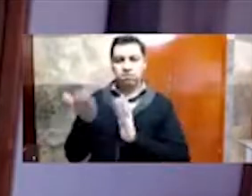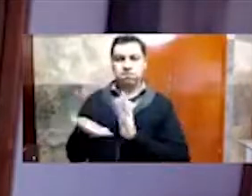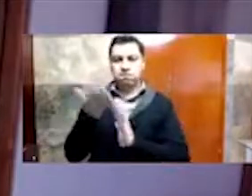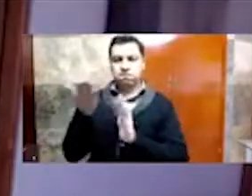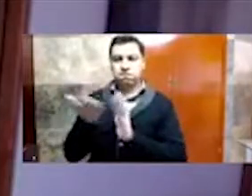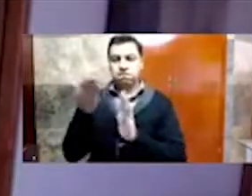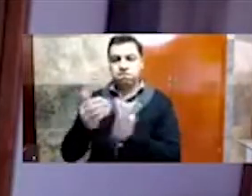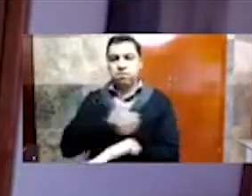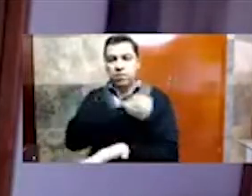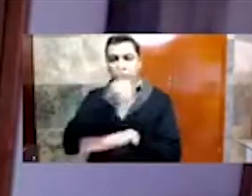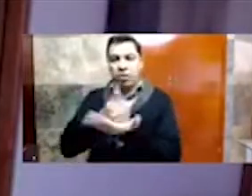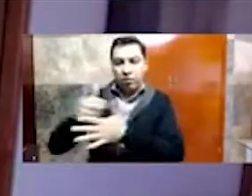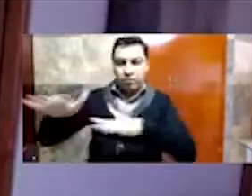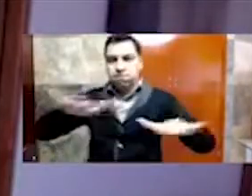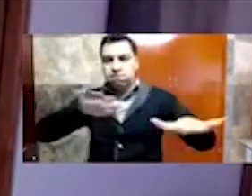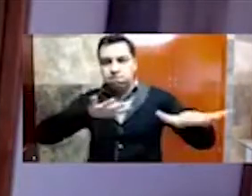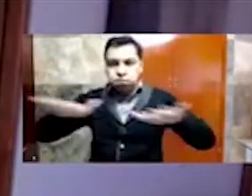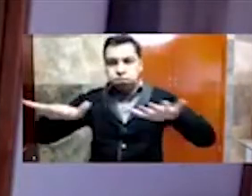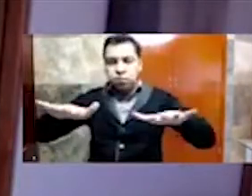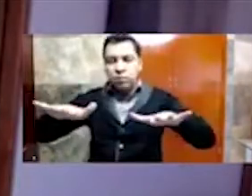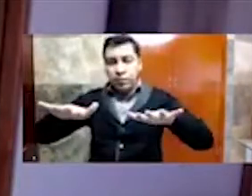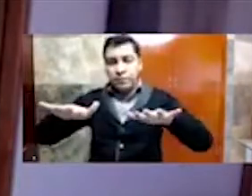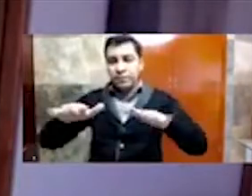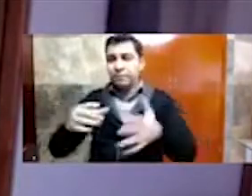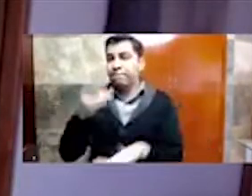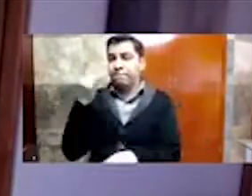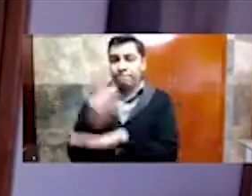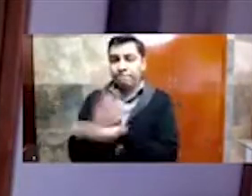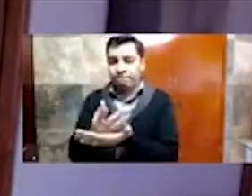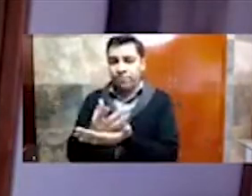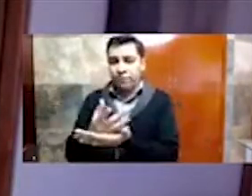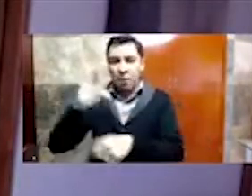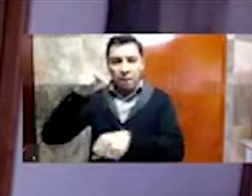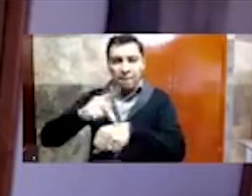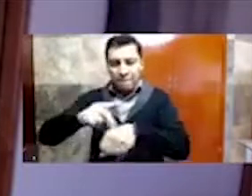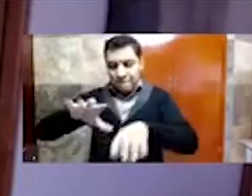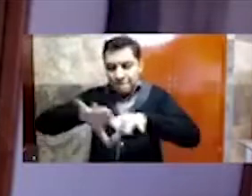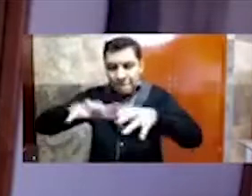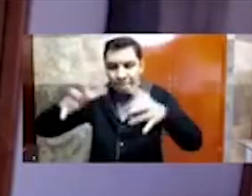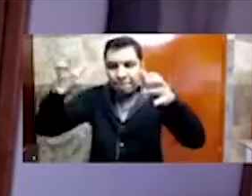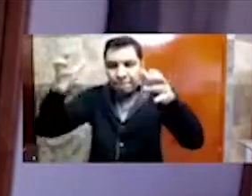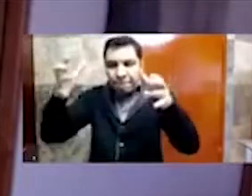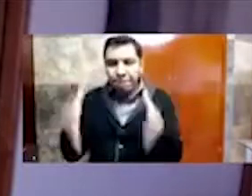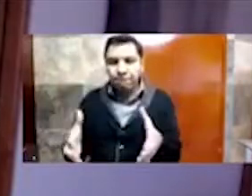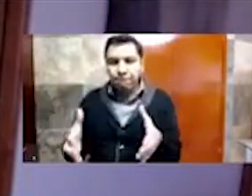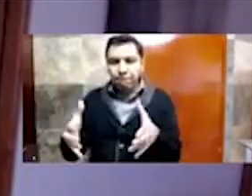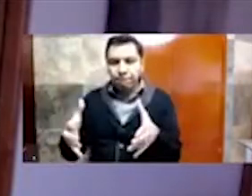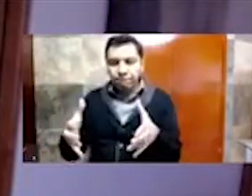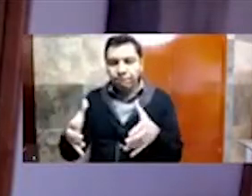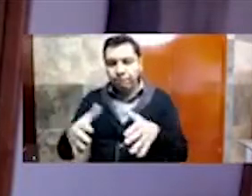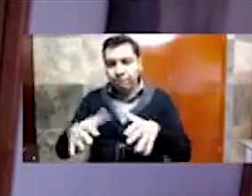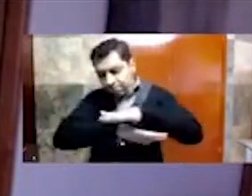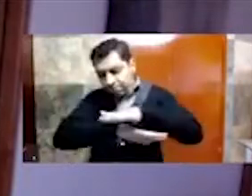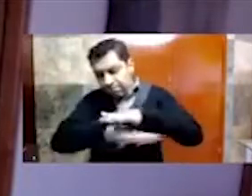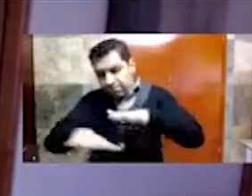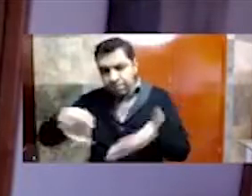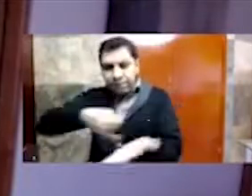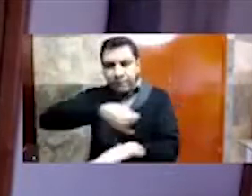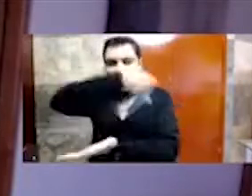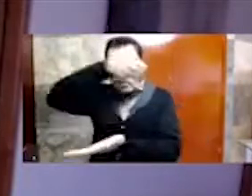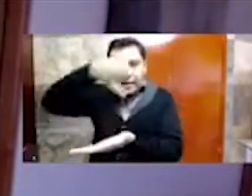terremoto. Solo te palcates, girones de una piel que dan de aquella, sus acuáticas islas enterradas,